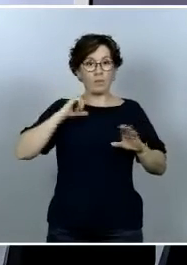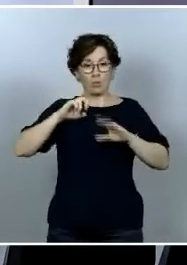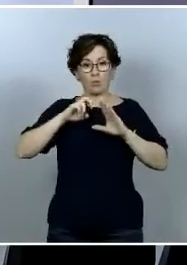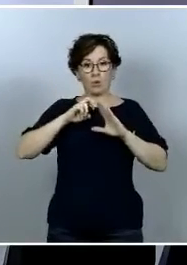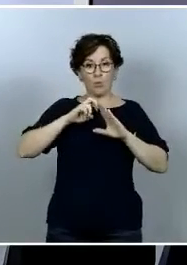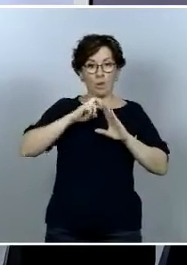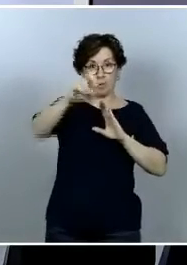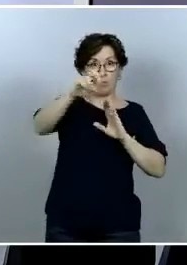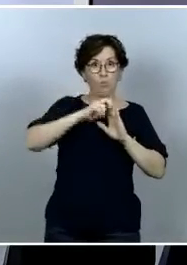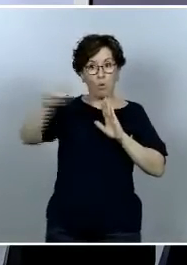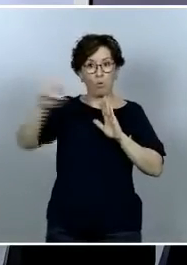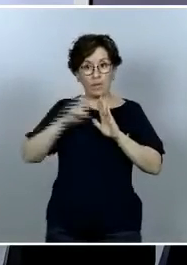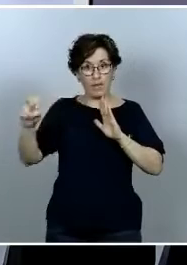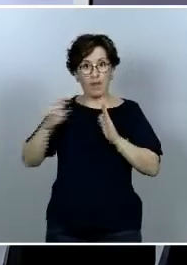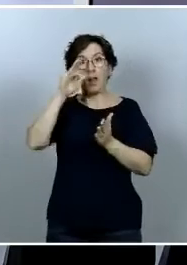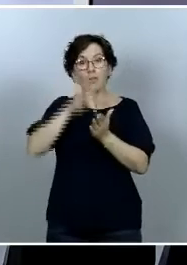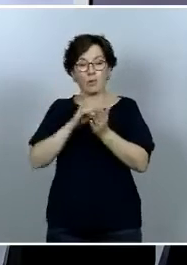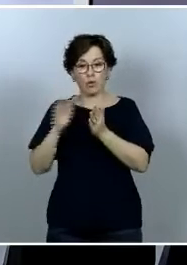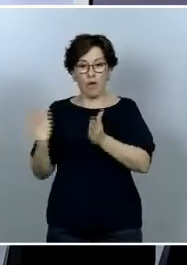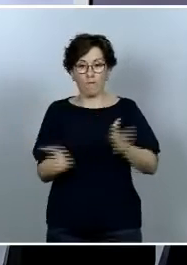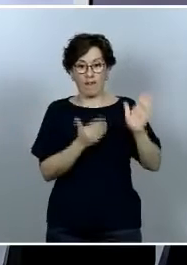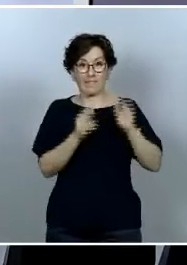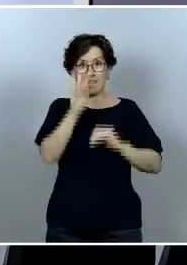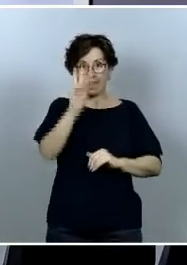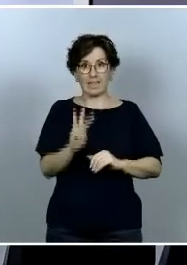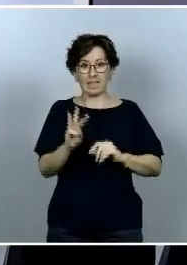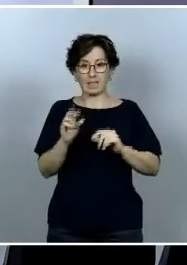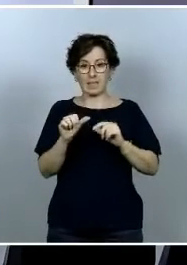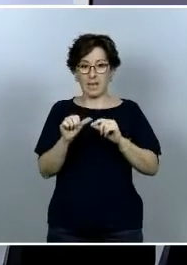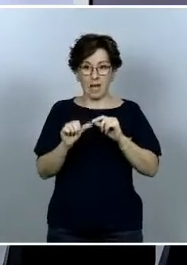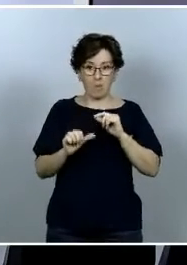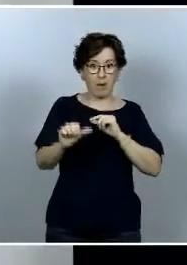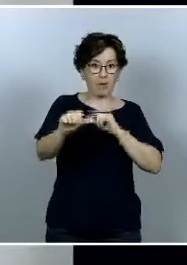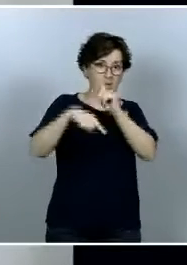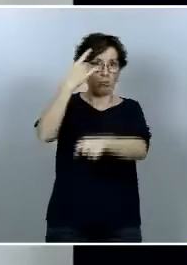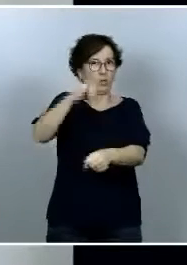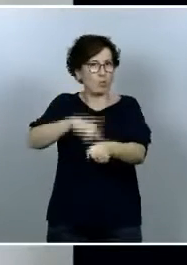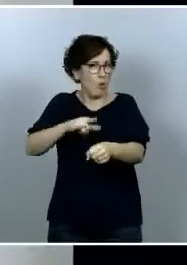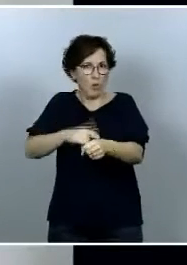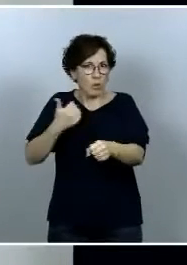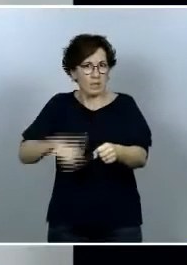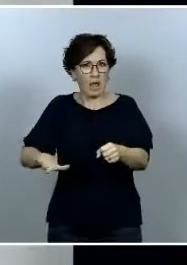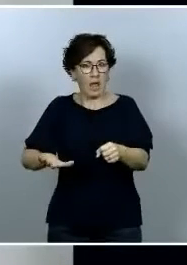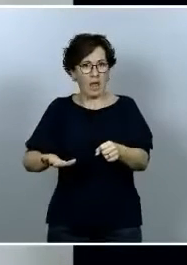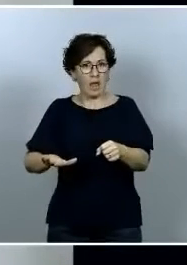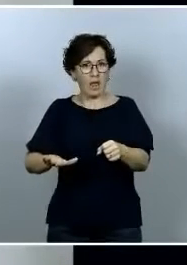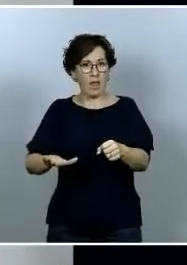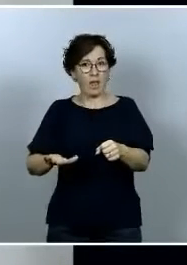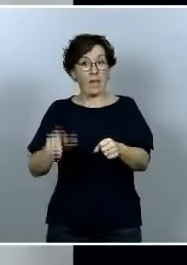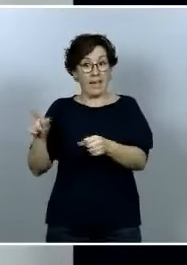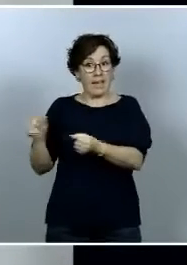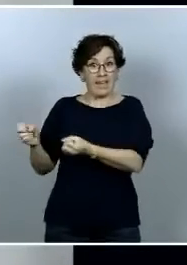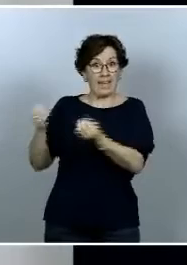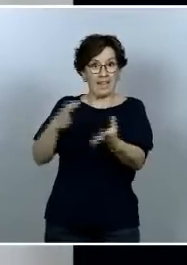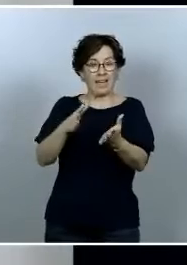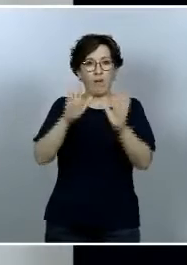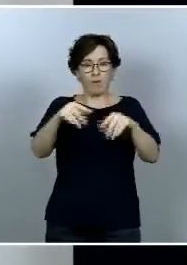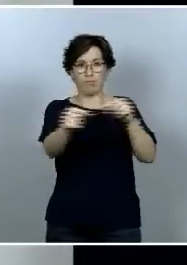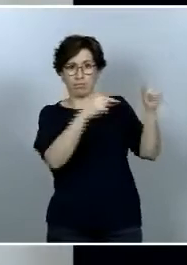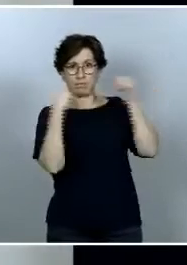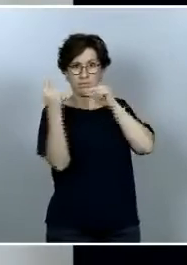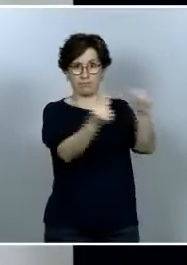estén en fase 3 a partir del próximo lunes ya y que ha generado por cierto un debate e incluso